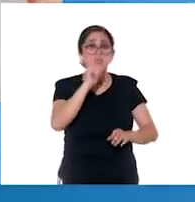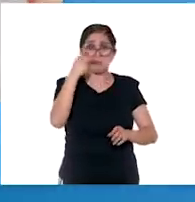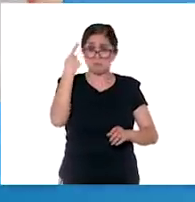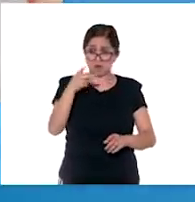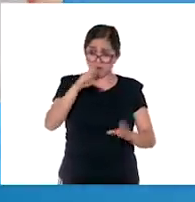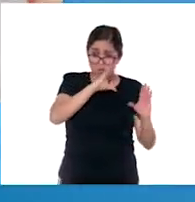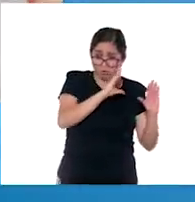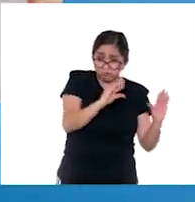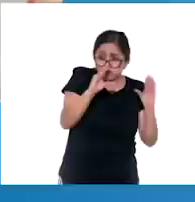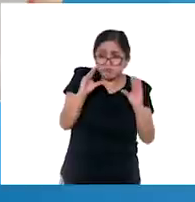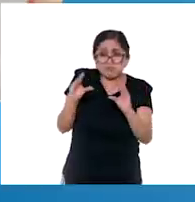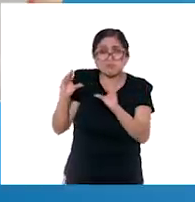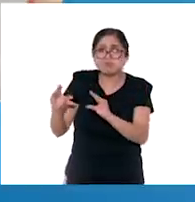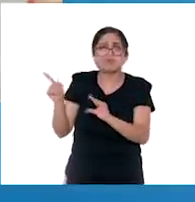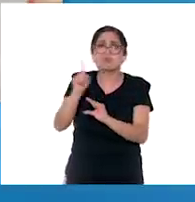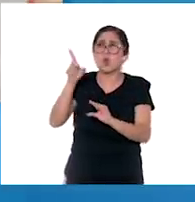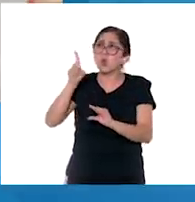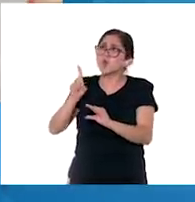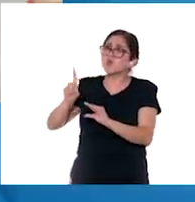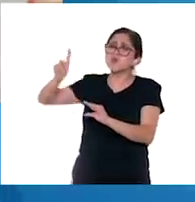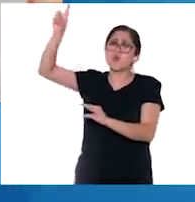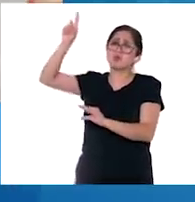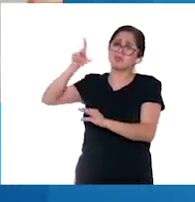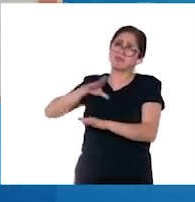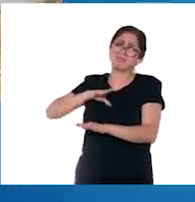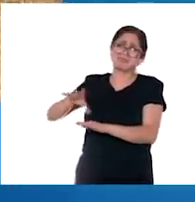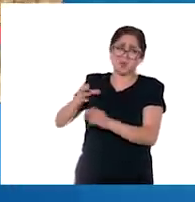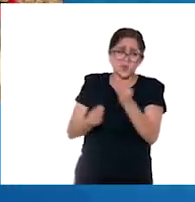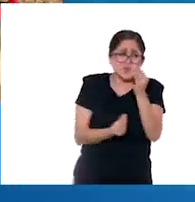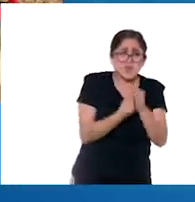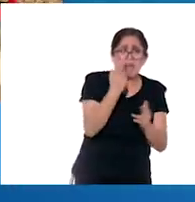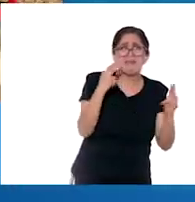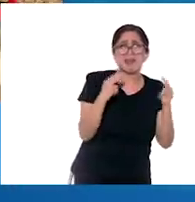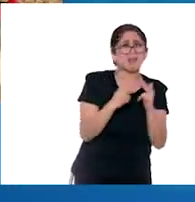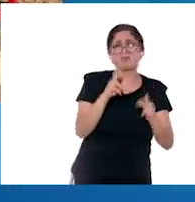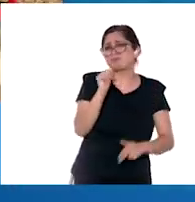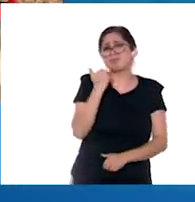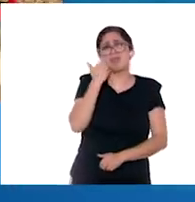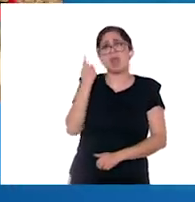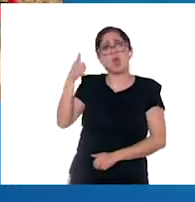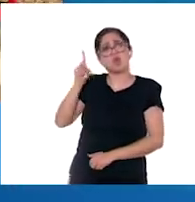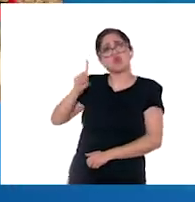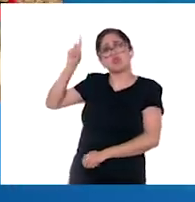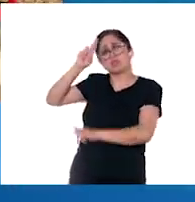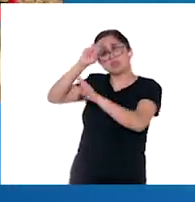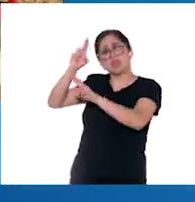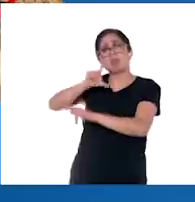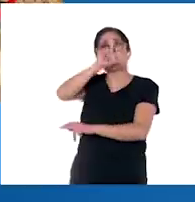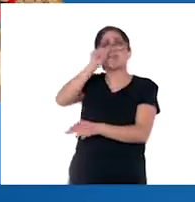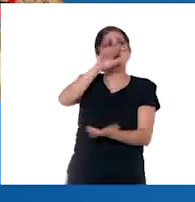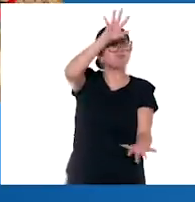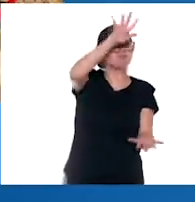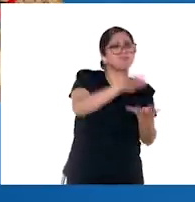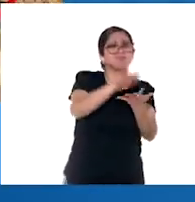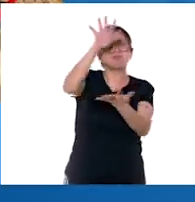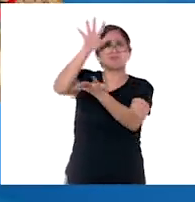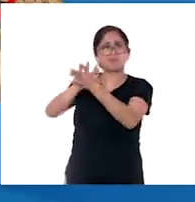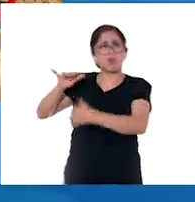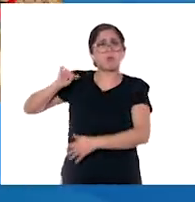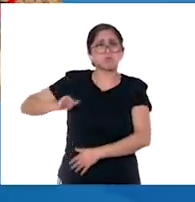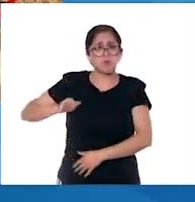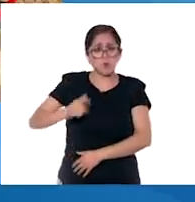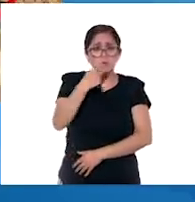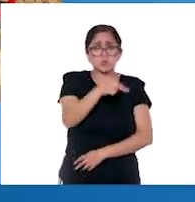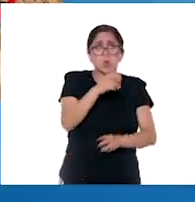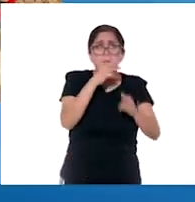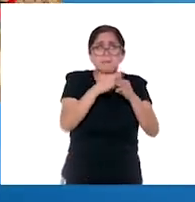indígenas se rehusaban a abandonar a sus dioses y adoptar una nueva religión. Muchas construcciones prehispánicas fueron derrumbadas y su material reutilizado